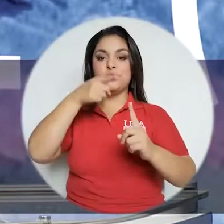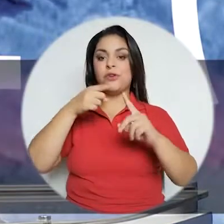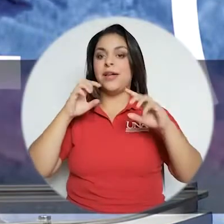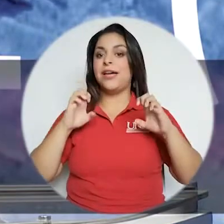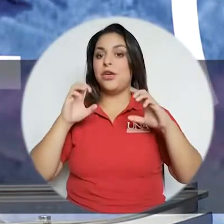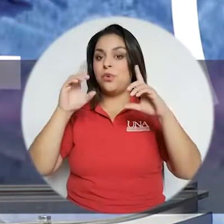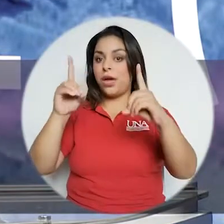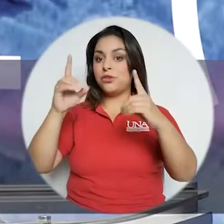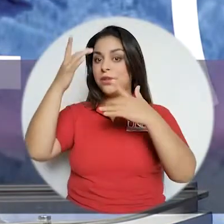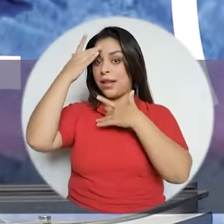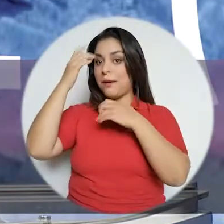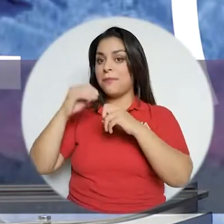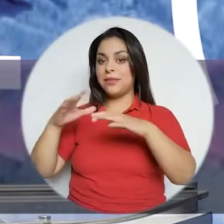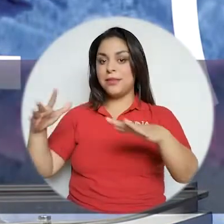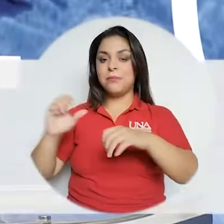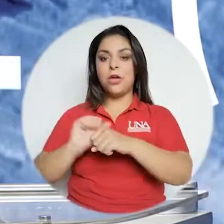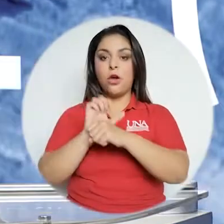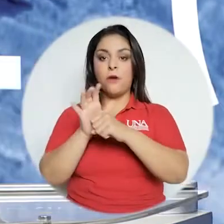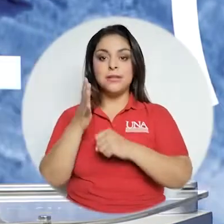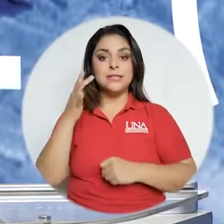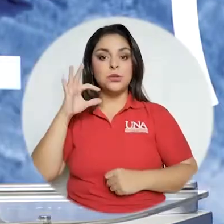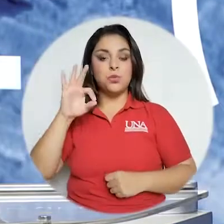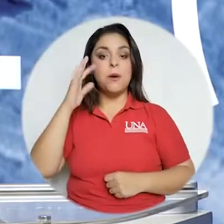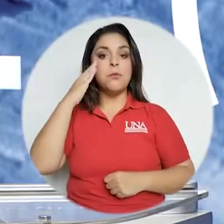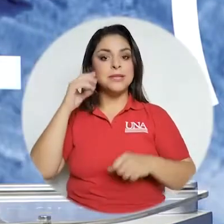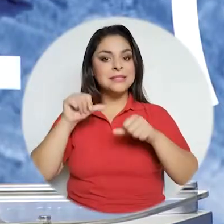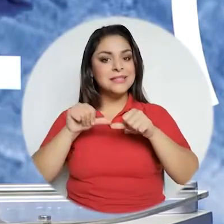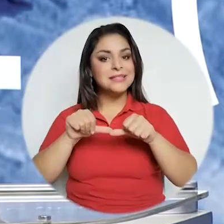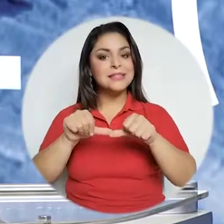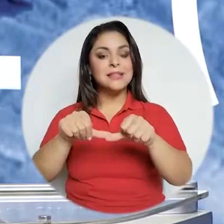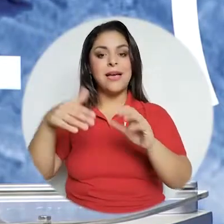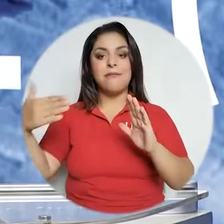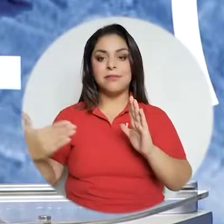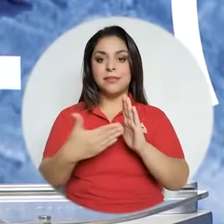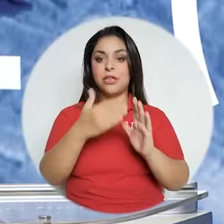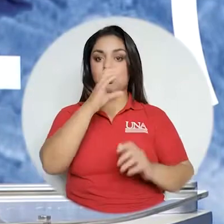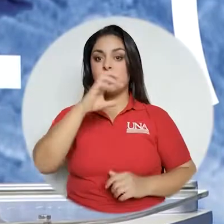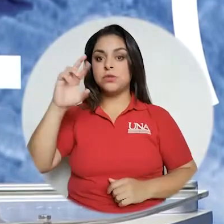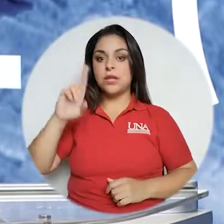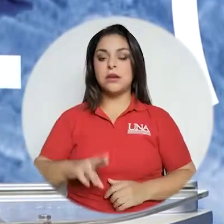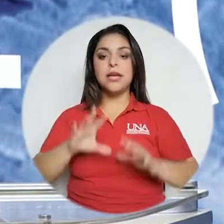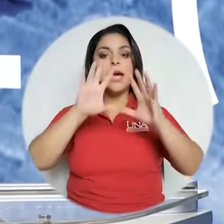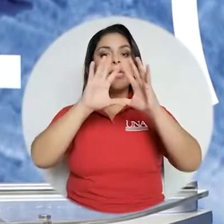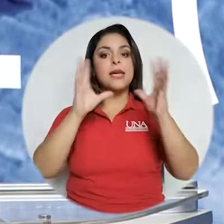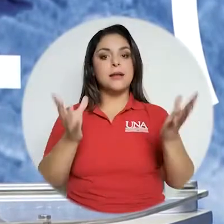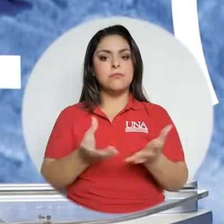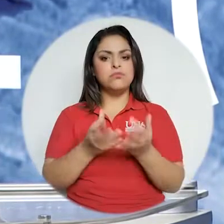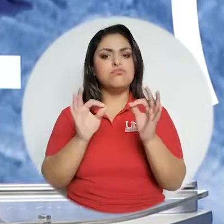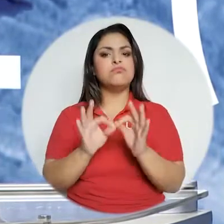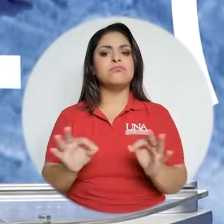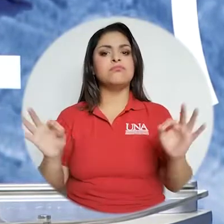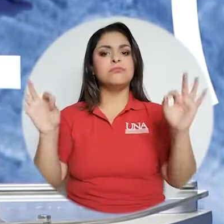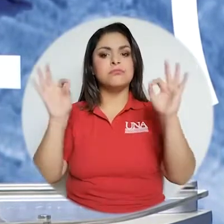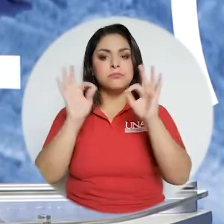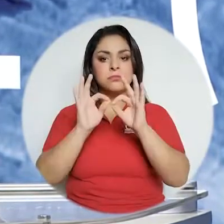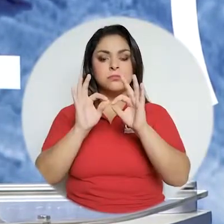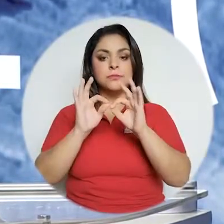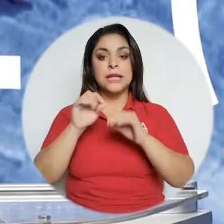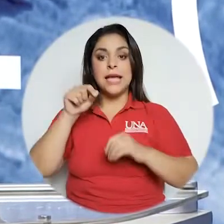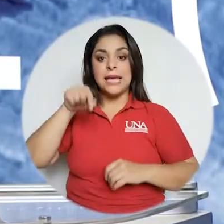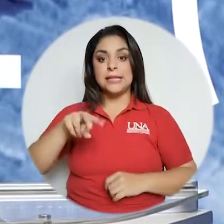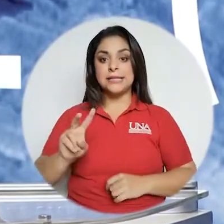en materia de educación en el marco de la pandemia por la COVID-19 pues que sigue afectando a Costa Rica y al mundo de una manera